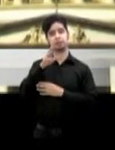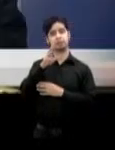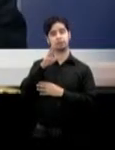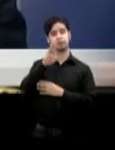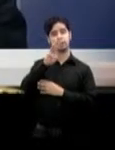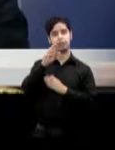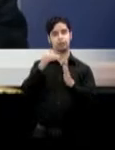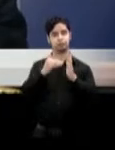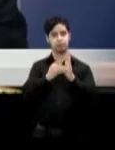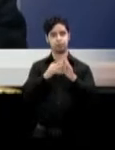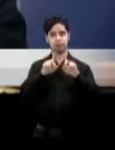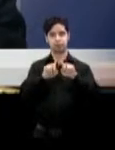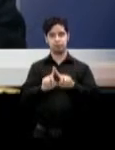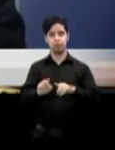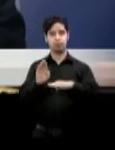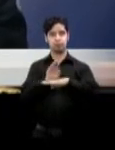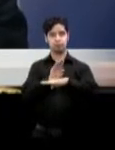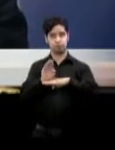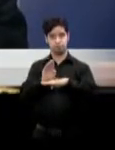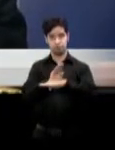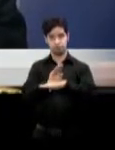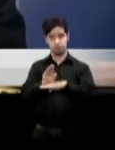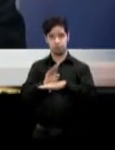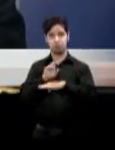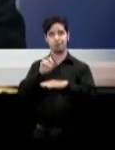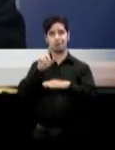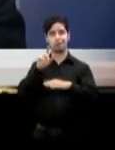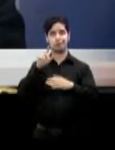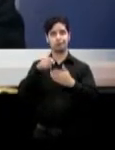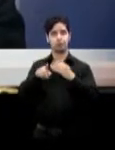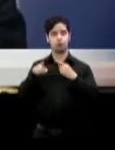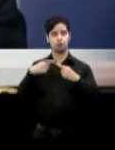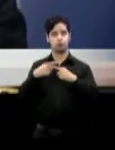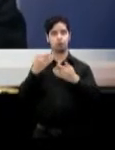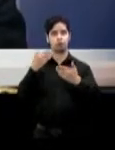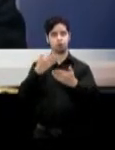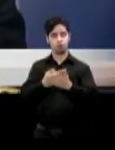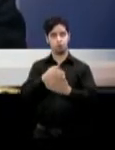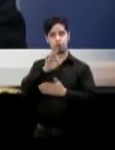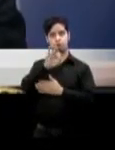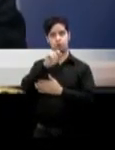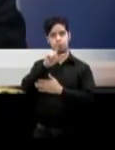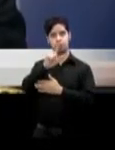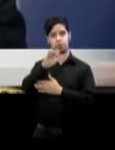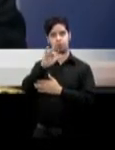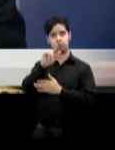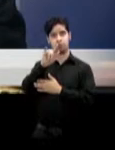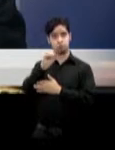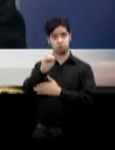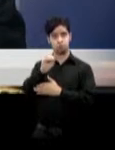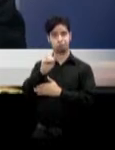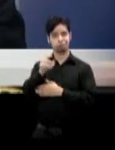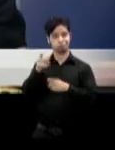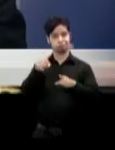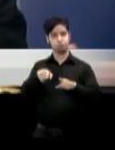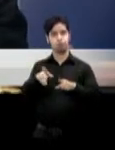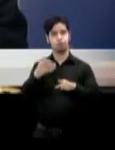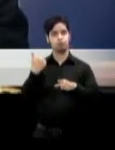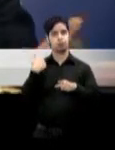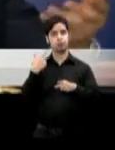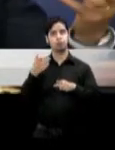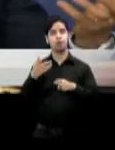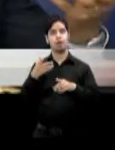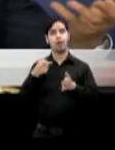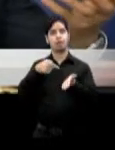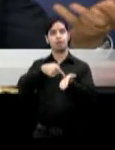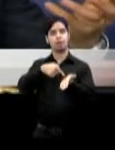expropiadas en la isla a la llegada al poder de Fidel Castro en el 1959. Esto conlleva una deuda de más